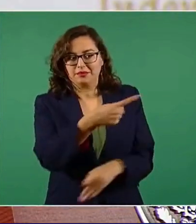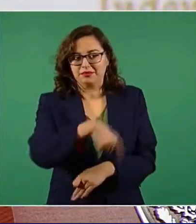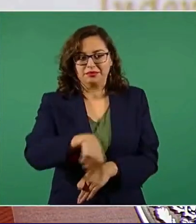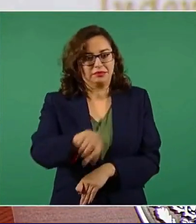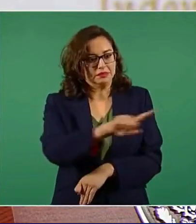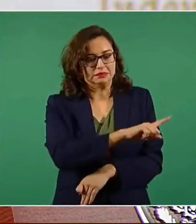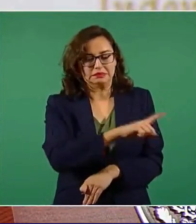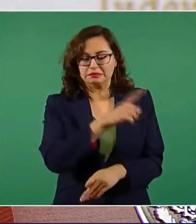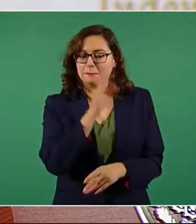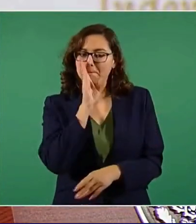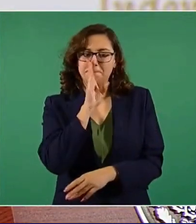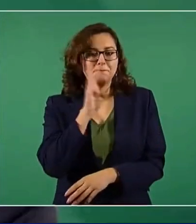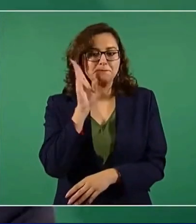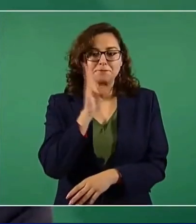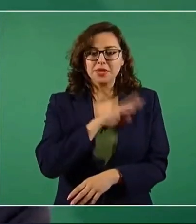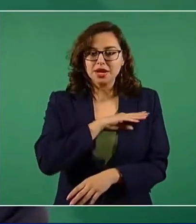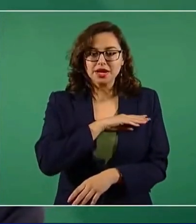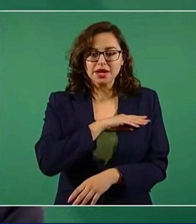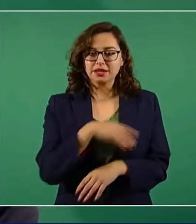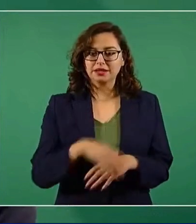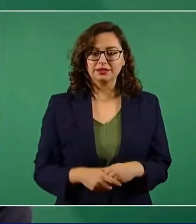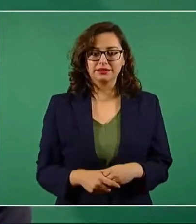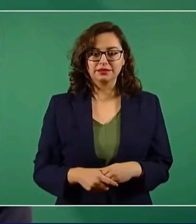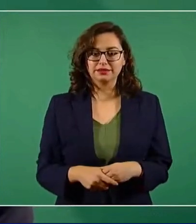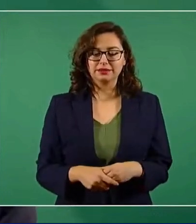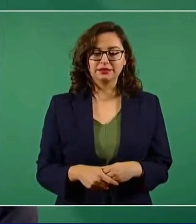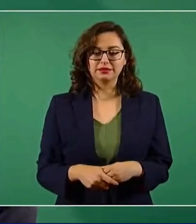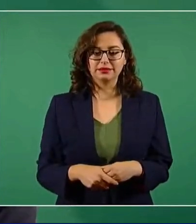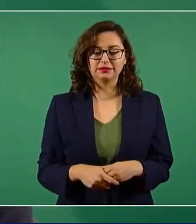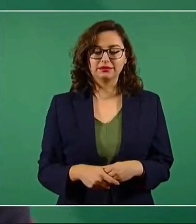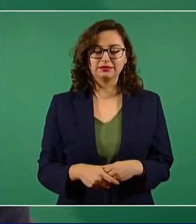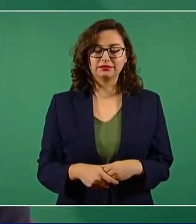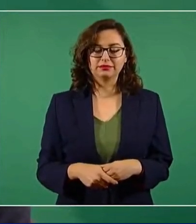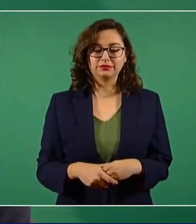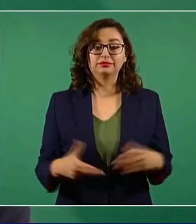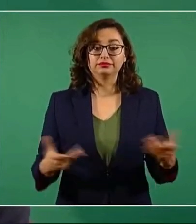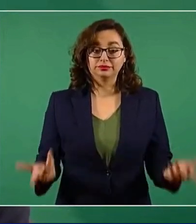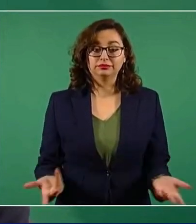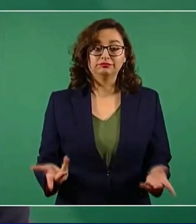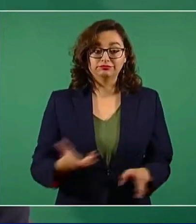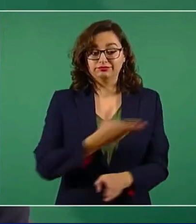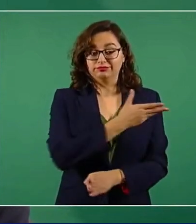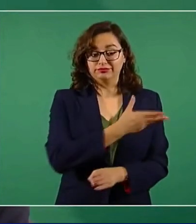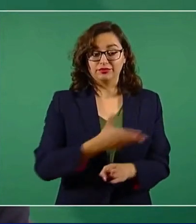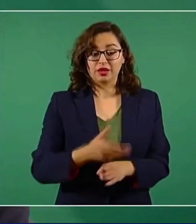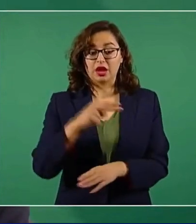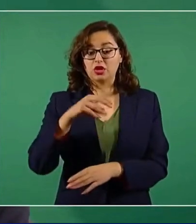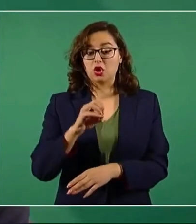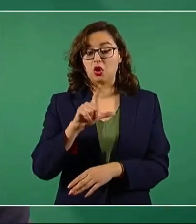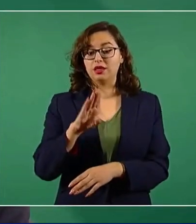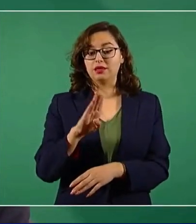llevó el modelo neoliberal.